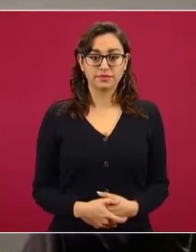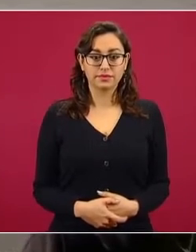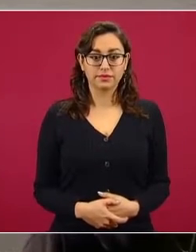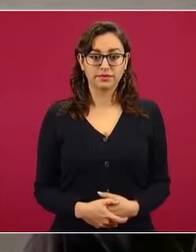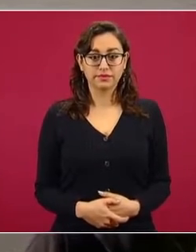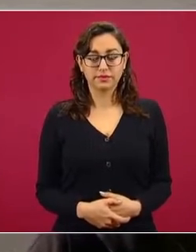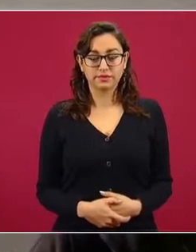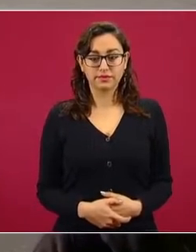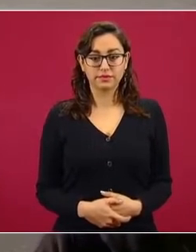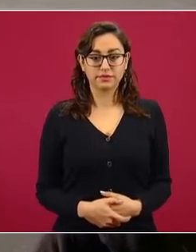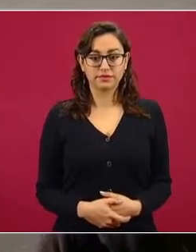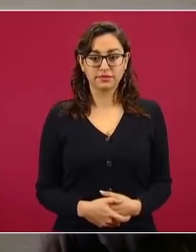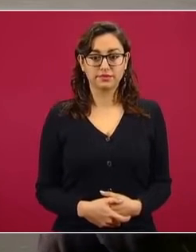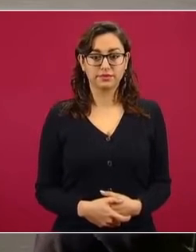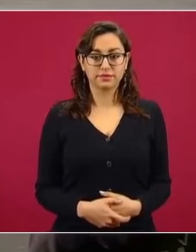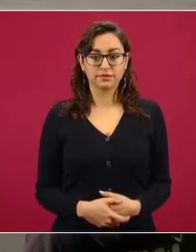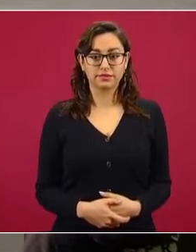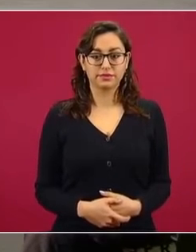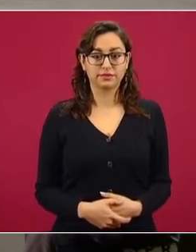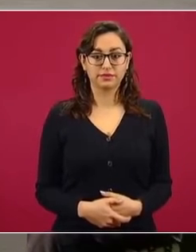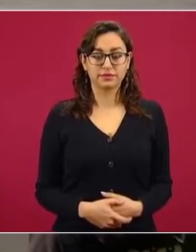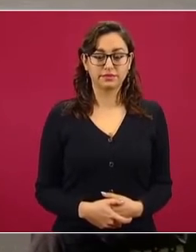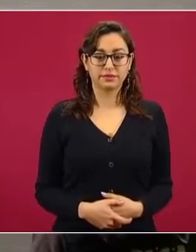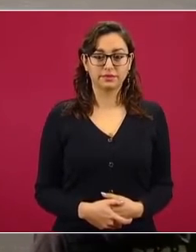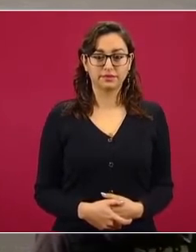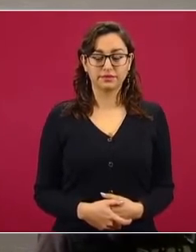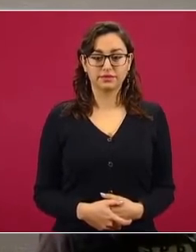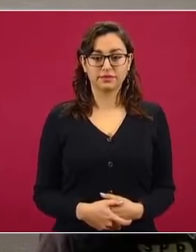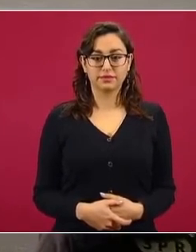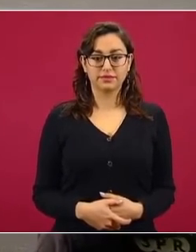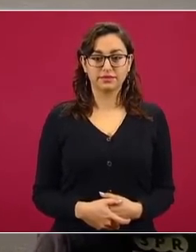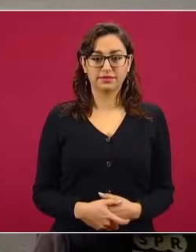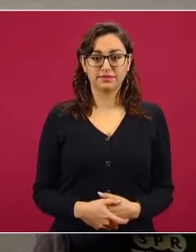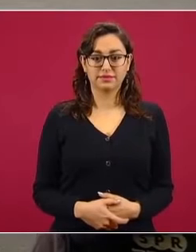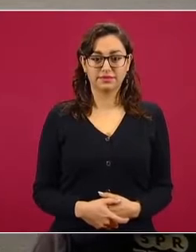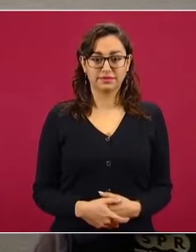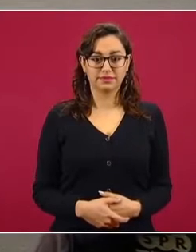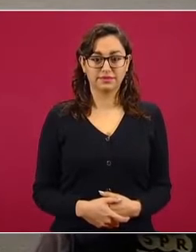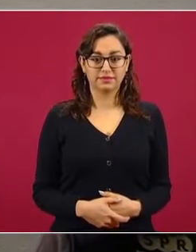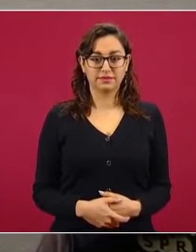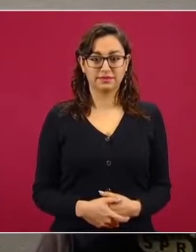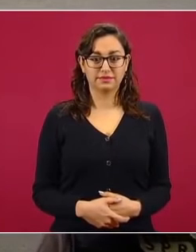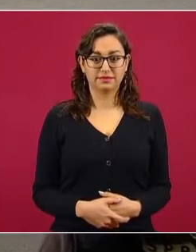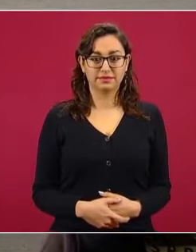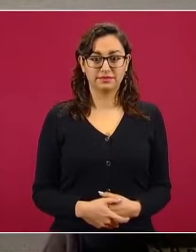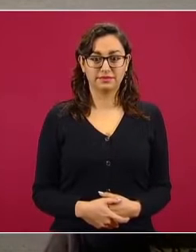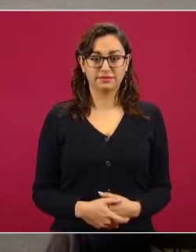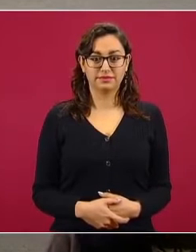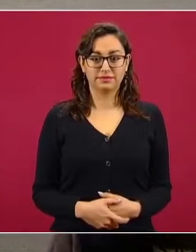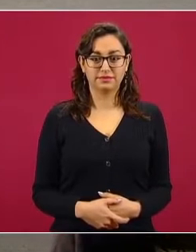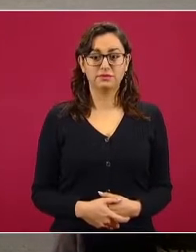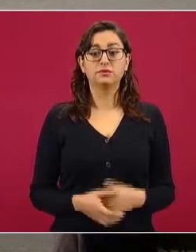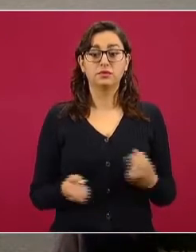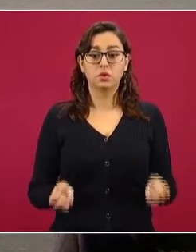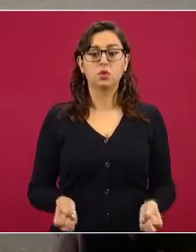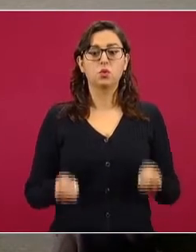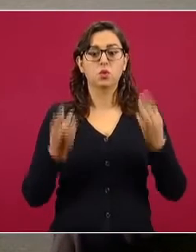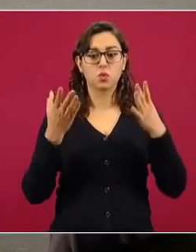Pero pon nada más cuántas cuartillas tiene.